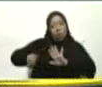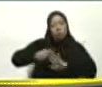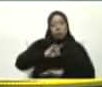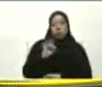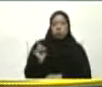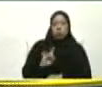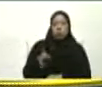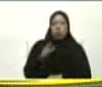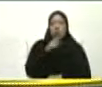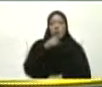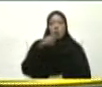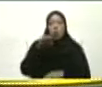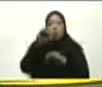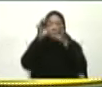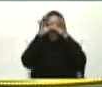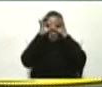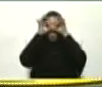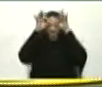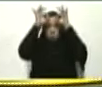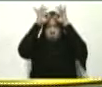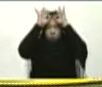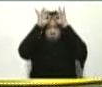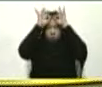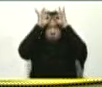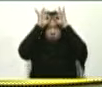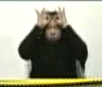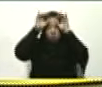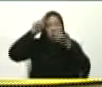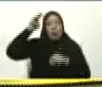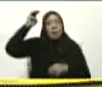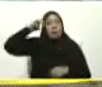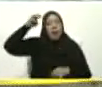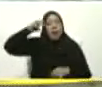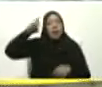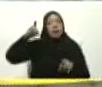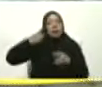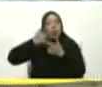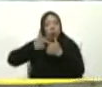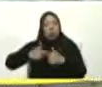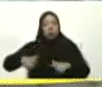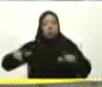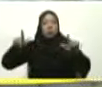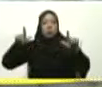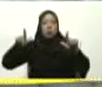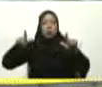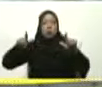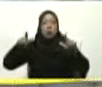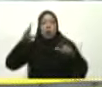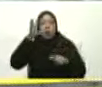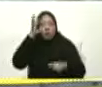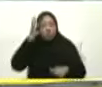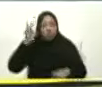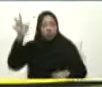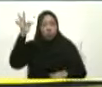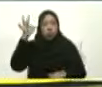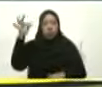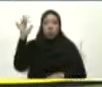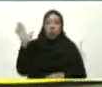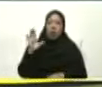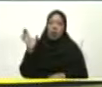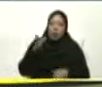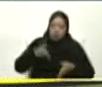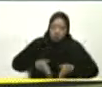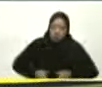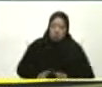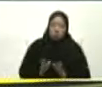dijera Simón Rodríguez El maestro del libertador El Sócrates de Caracas Como decían Simón